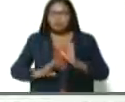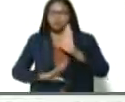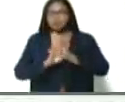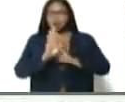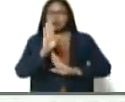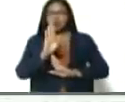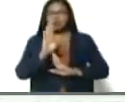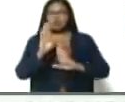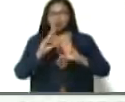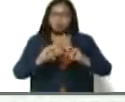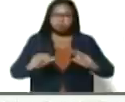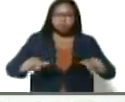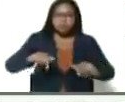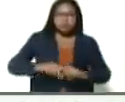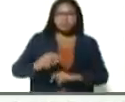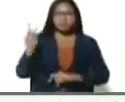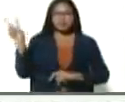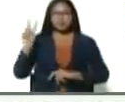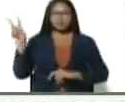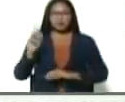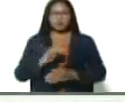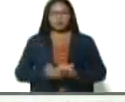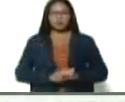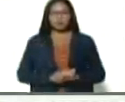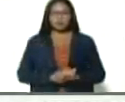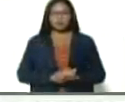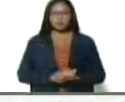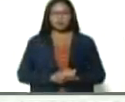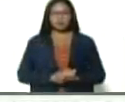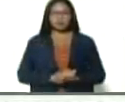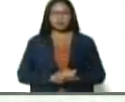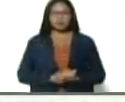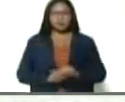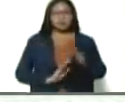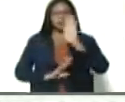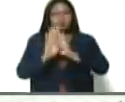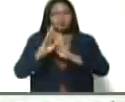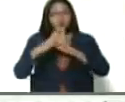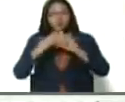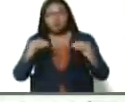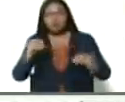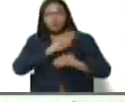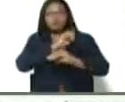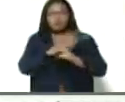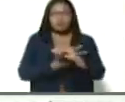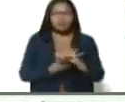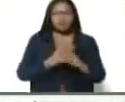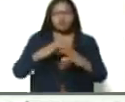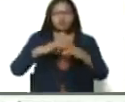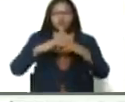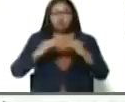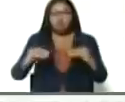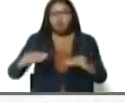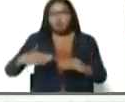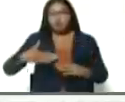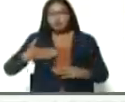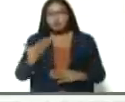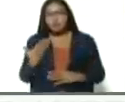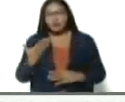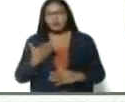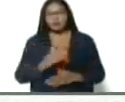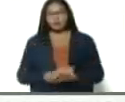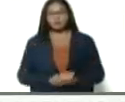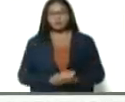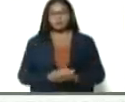campo venezolano, el desarrollo de todas las potencialidades, posibilidades y